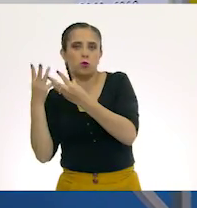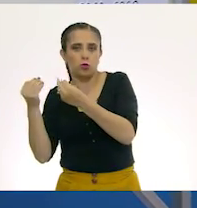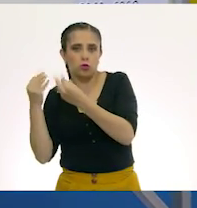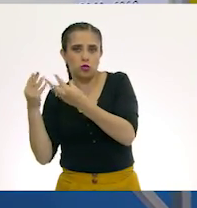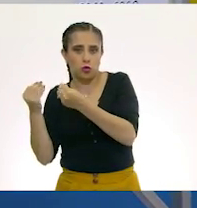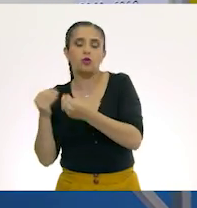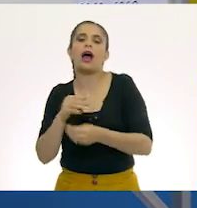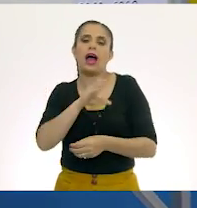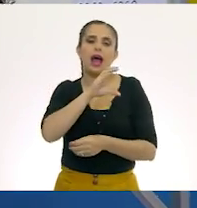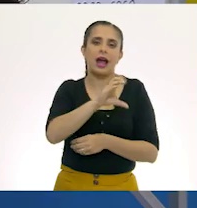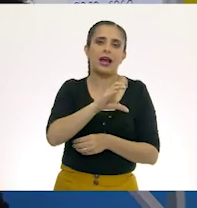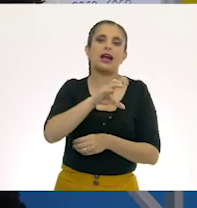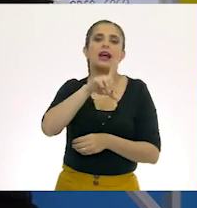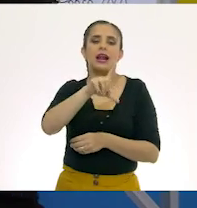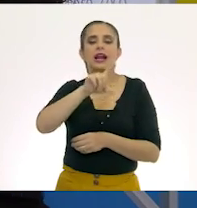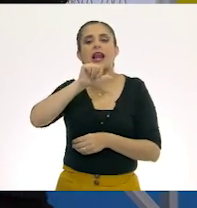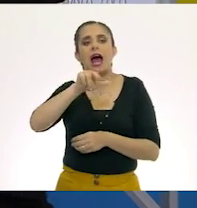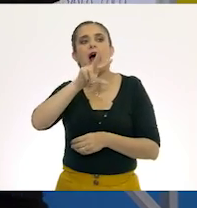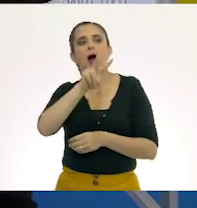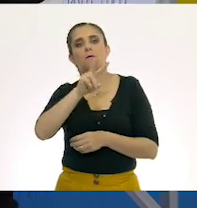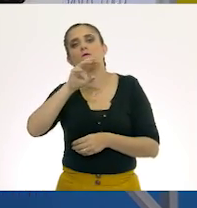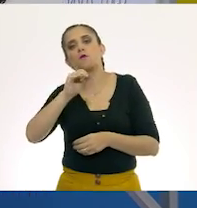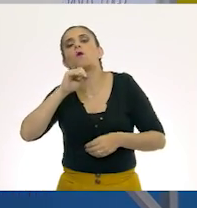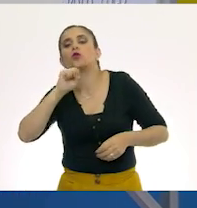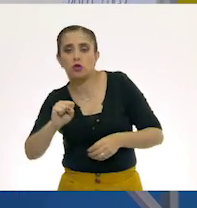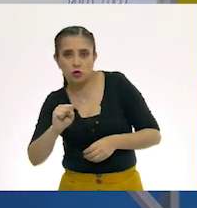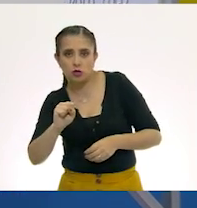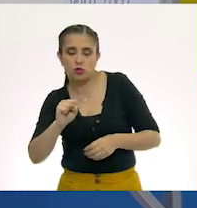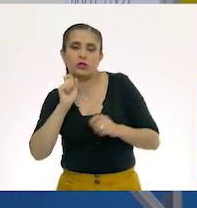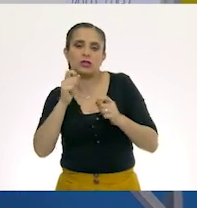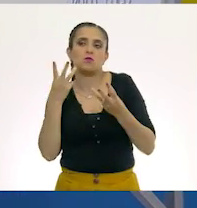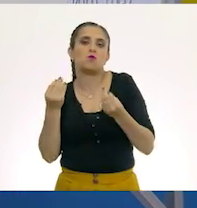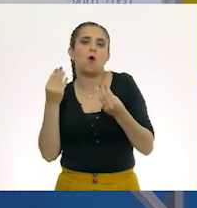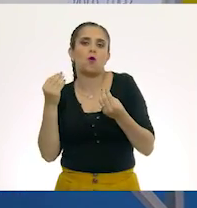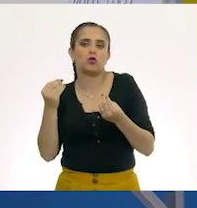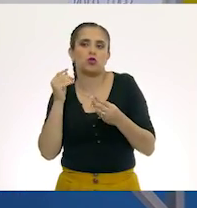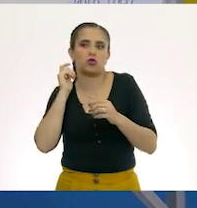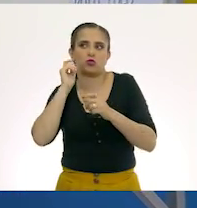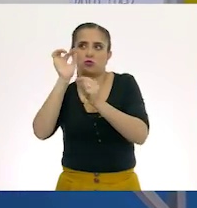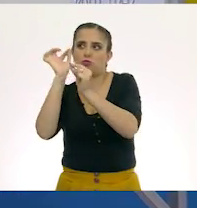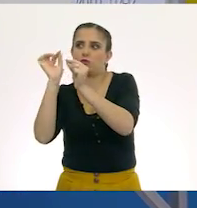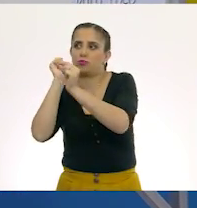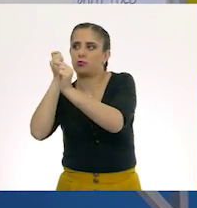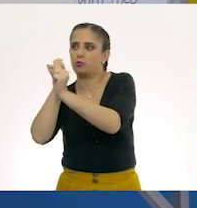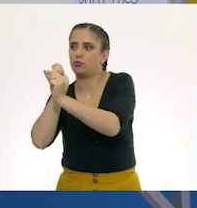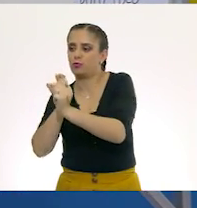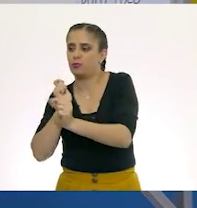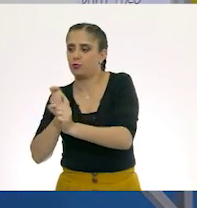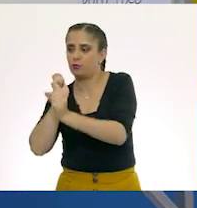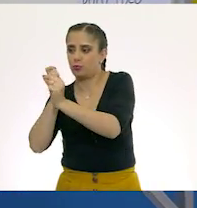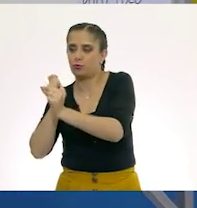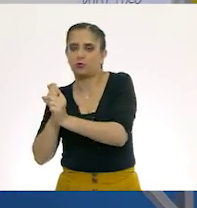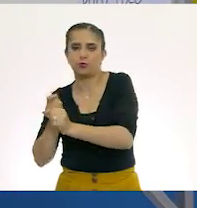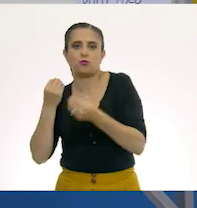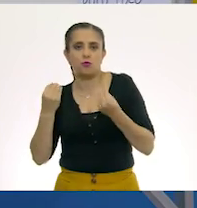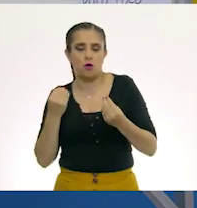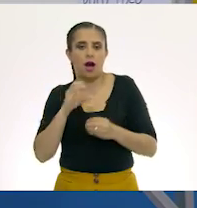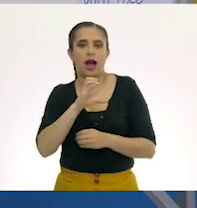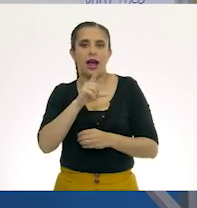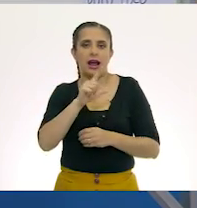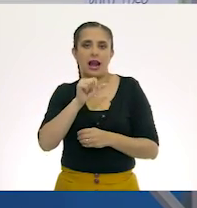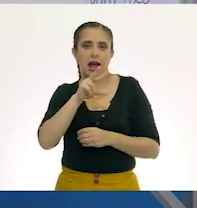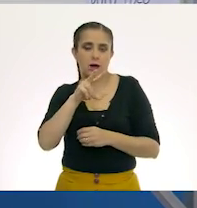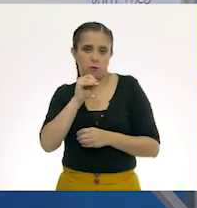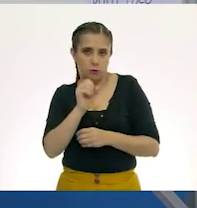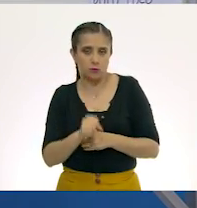Clavotes. Ah, bueno, sí. También puede ser, ¿eh? También puede ser. Aquí, por ejemplo, es el plural, ¿sí? Que lleva una terminación s. Pero